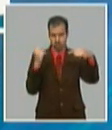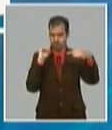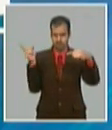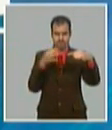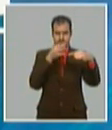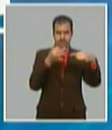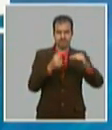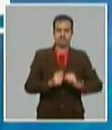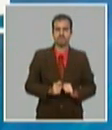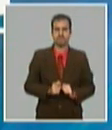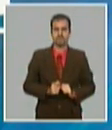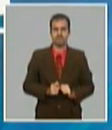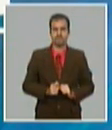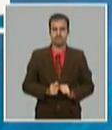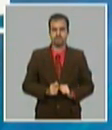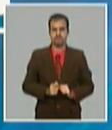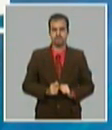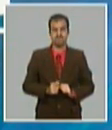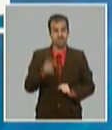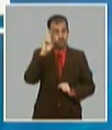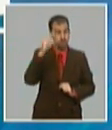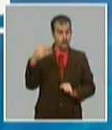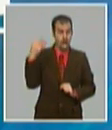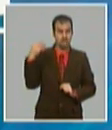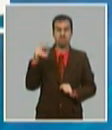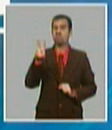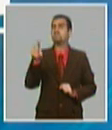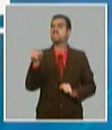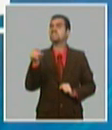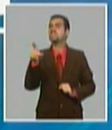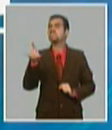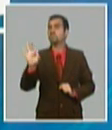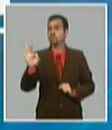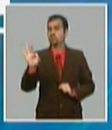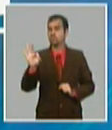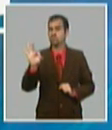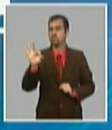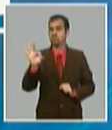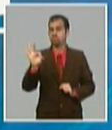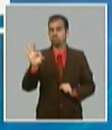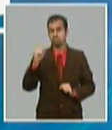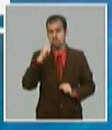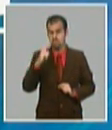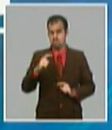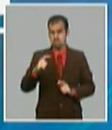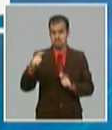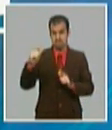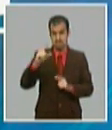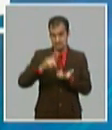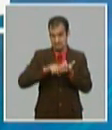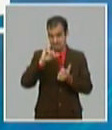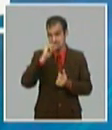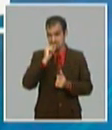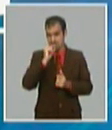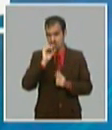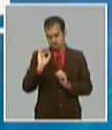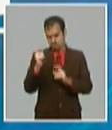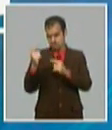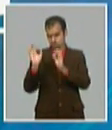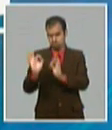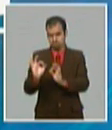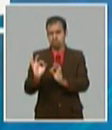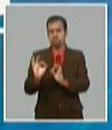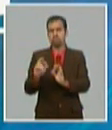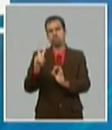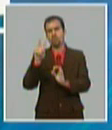primero recordar que cuando concluyó el 2018 terminamos con un crecimiento del Producto Interno Bruto a precios constantes que explicamos aquí de